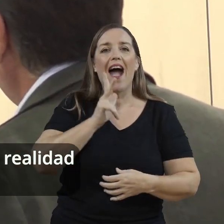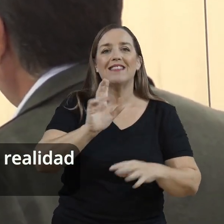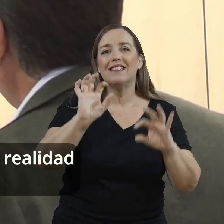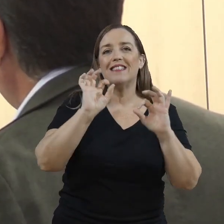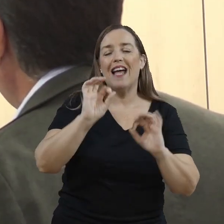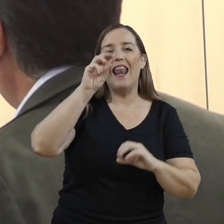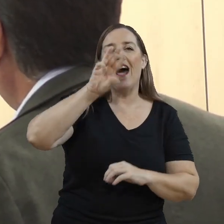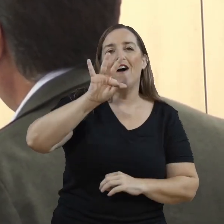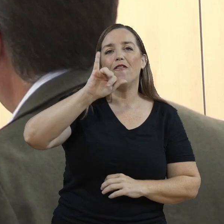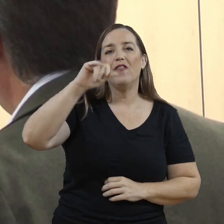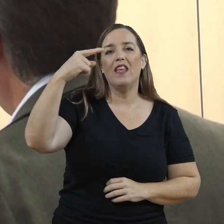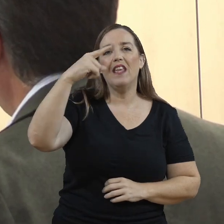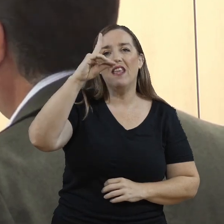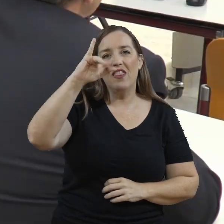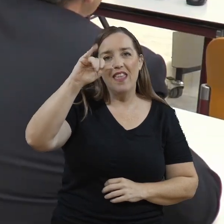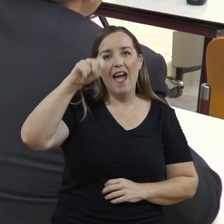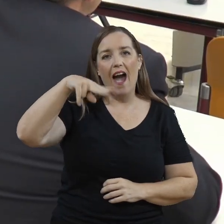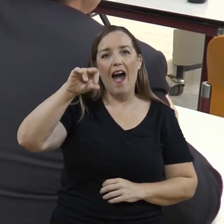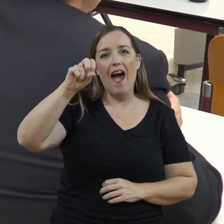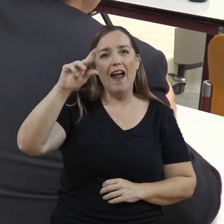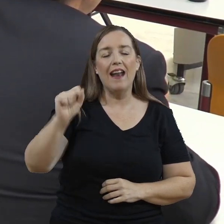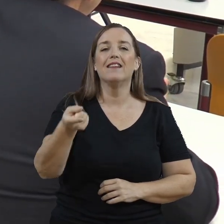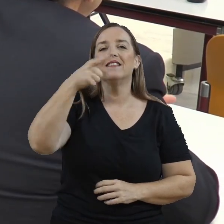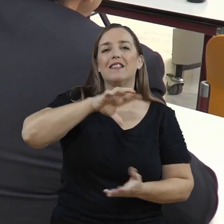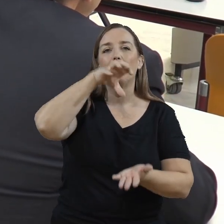de Fidiana y el Centro Cívico de la Carrera del Caballo.